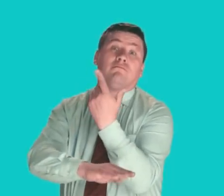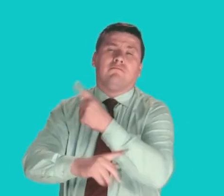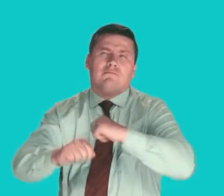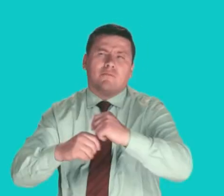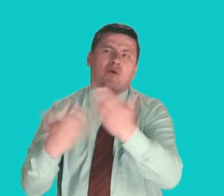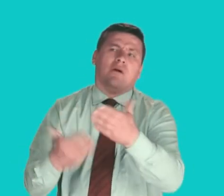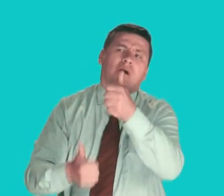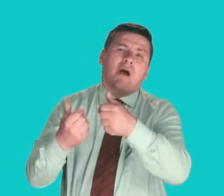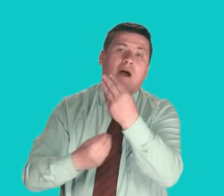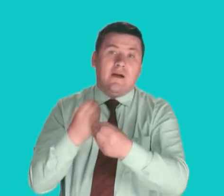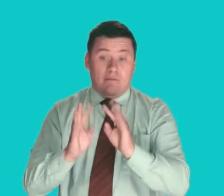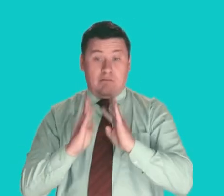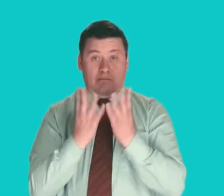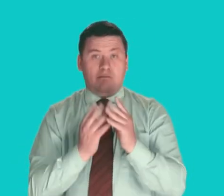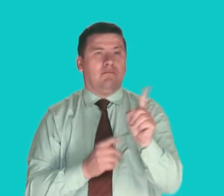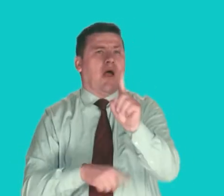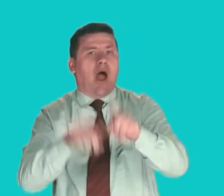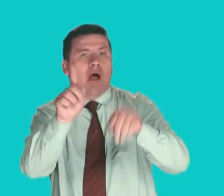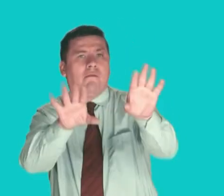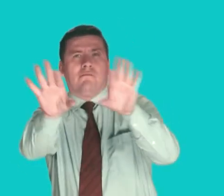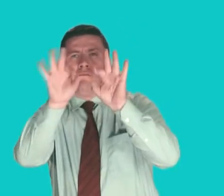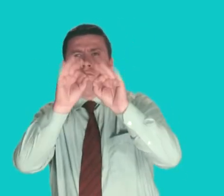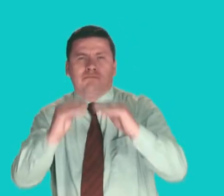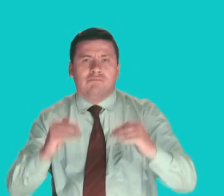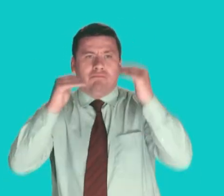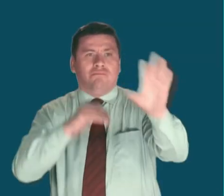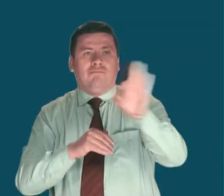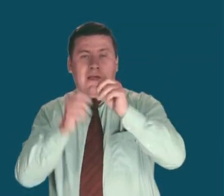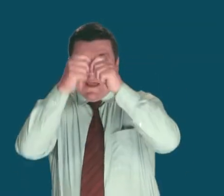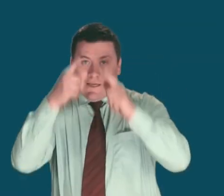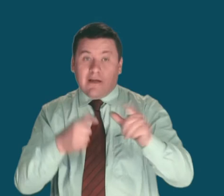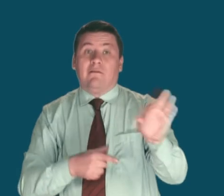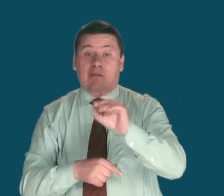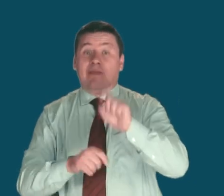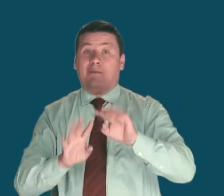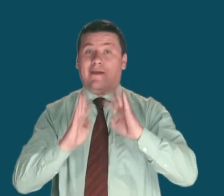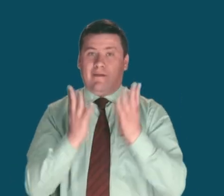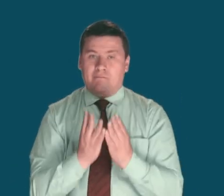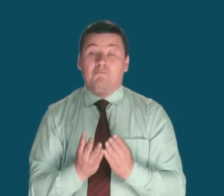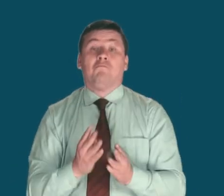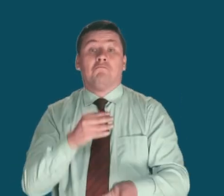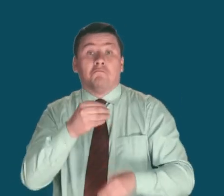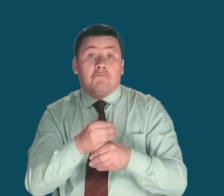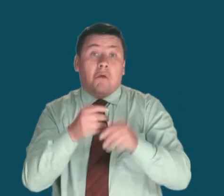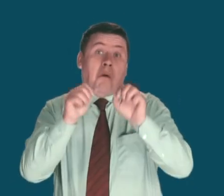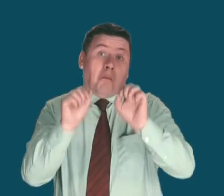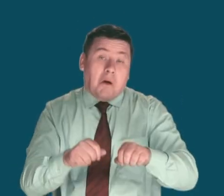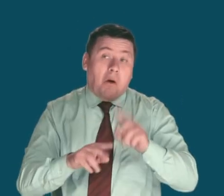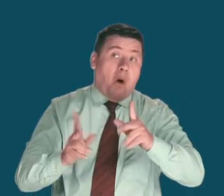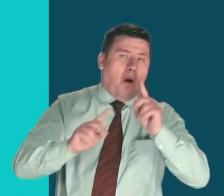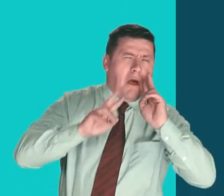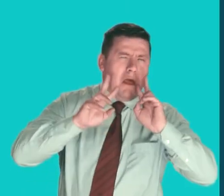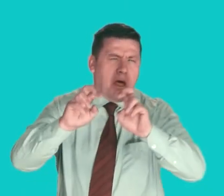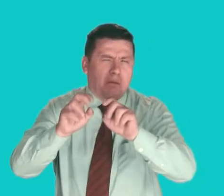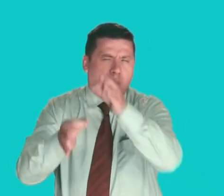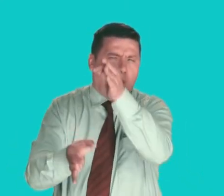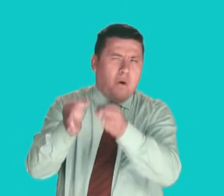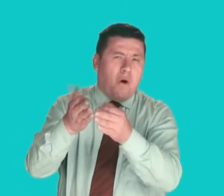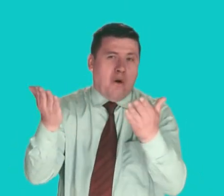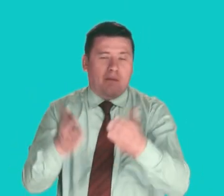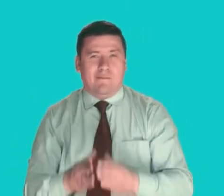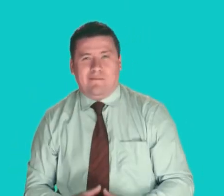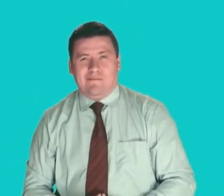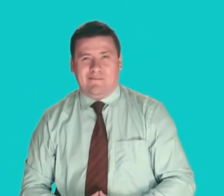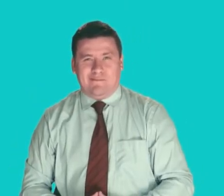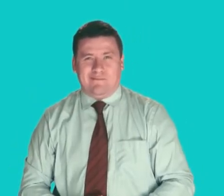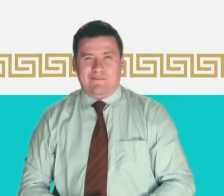su gestión. El Congreso elige a algunos de los altos funcionarios del Estado. Además, puede, si es el caso, investigarlos y juzgarlos.